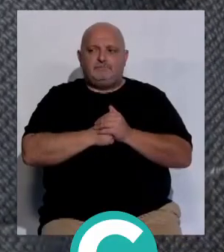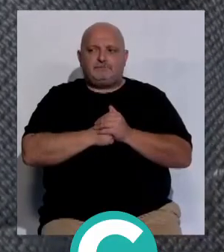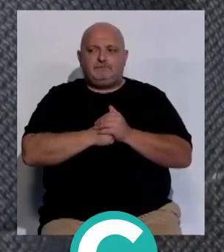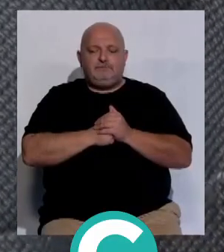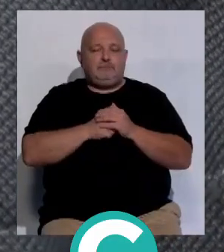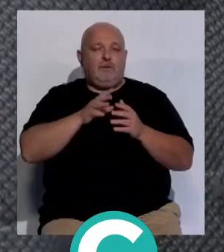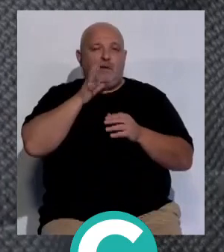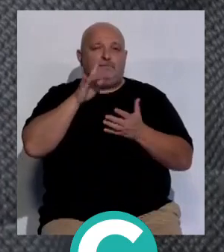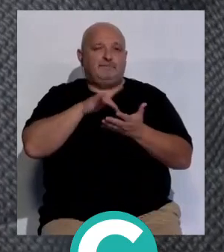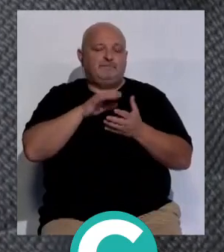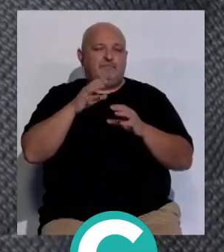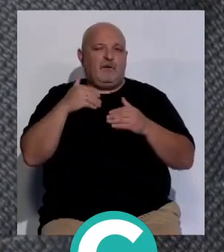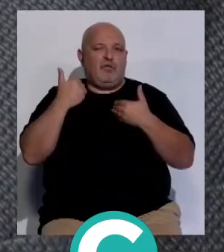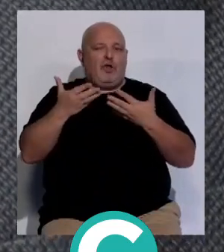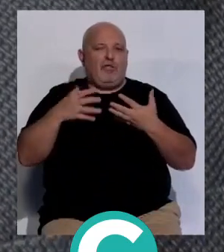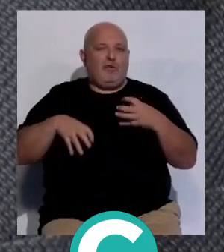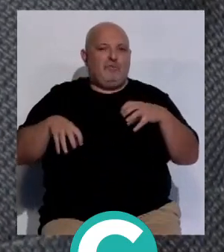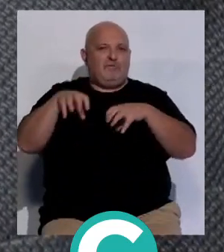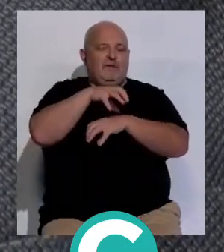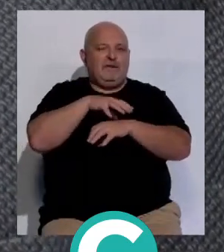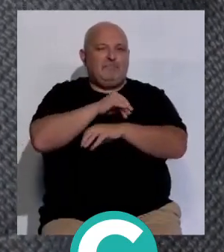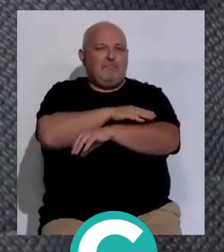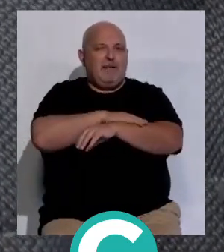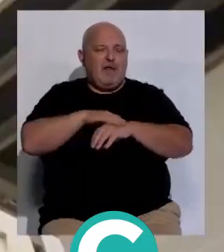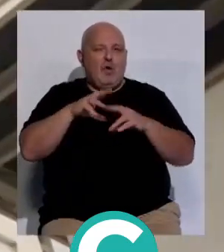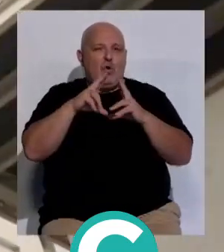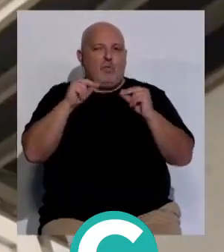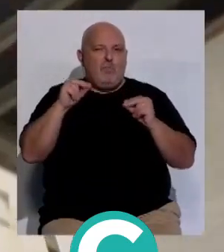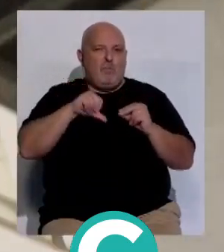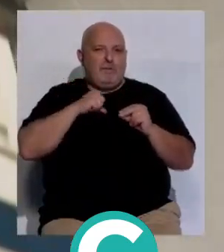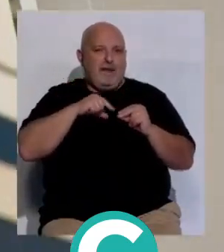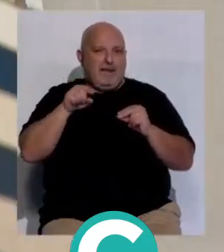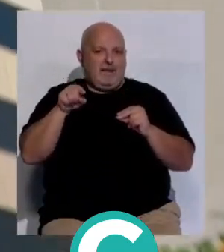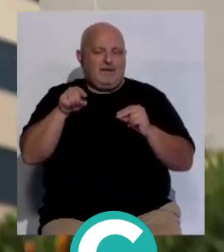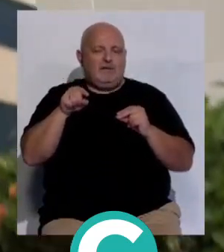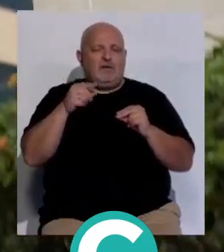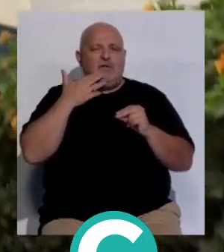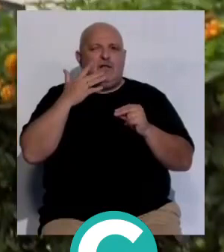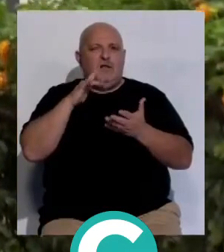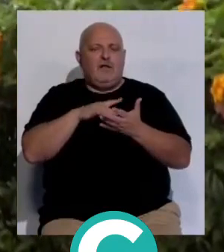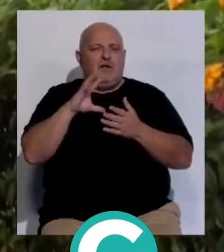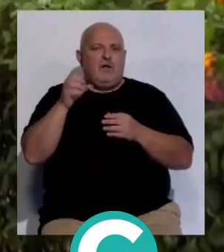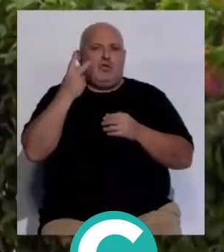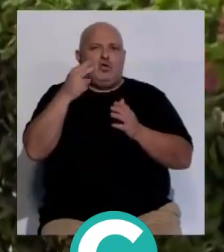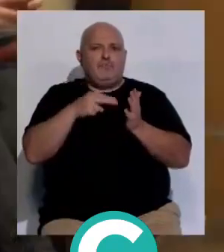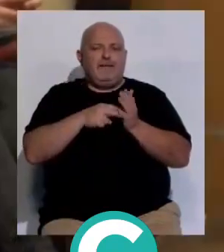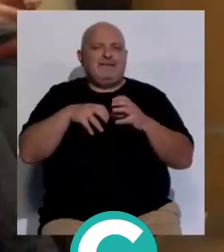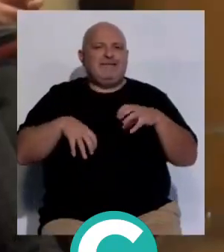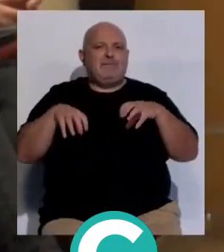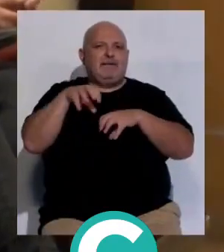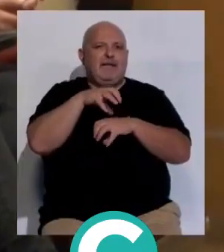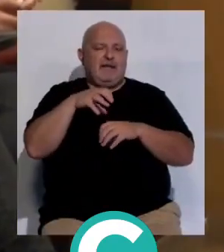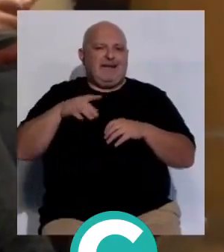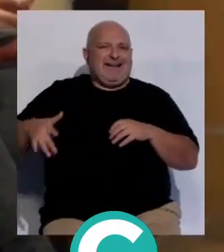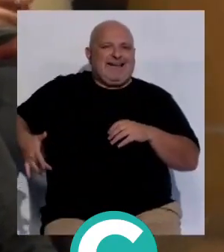con motivo de la semana de donación de órganos y tejidos el Hospital Universitario Puerta del Mar conmemora al hito de conseguir 2.000 trasplantes